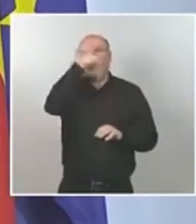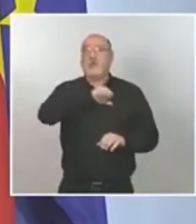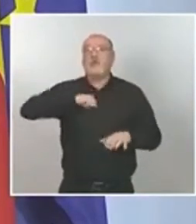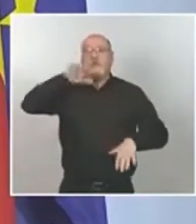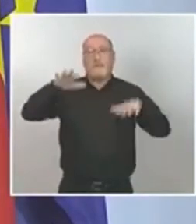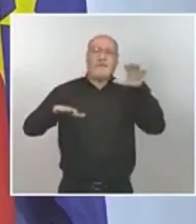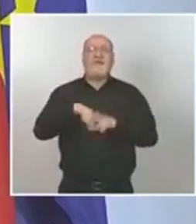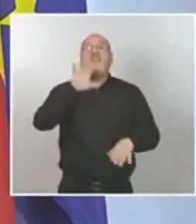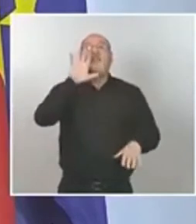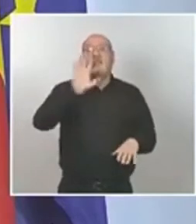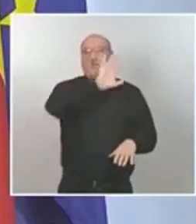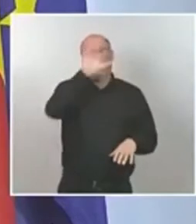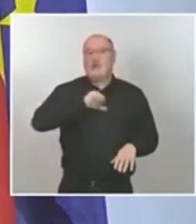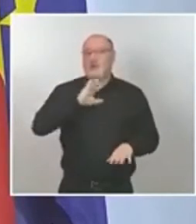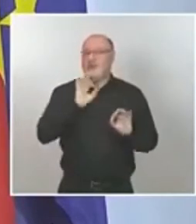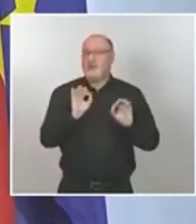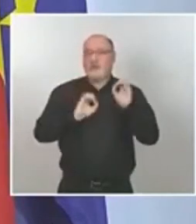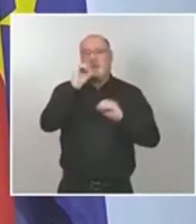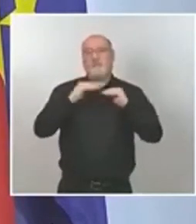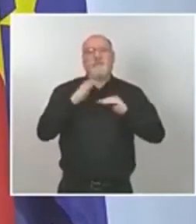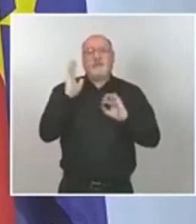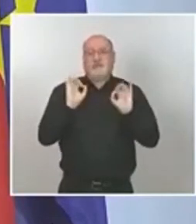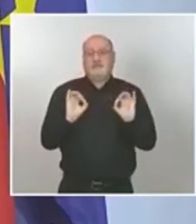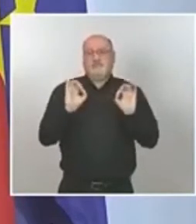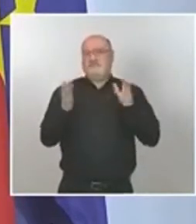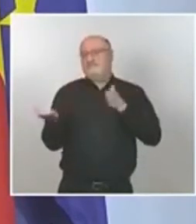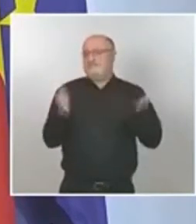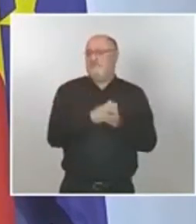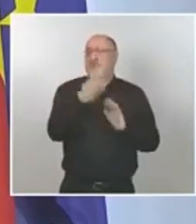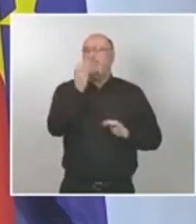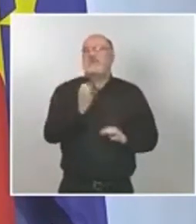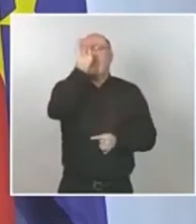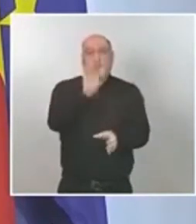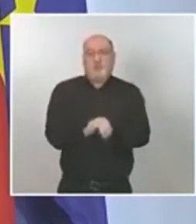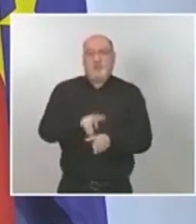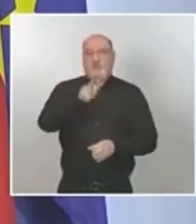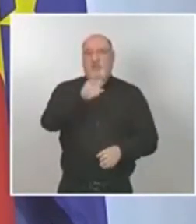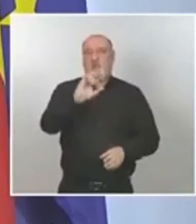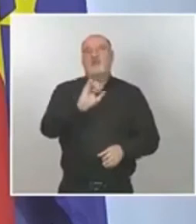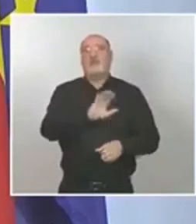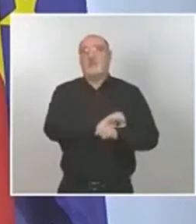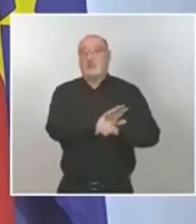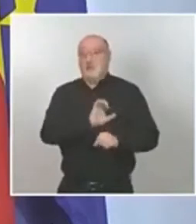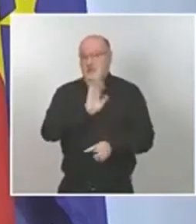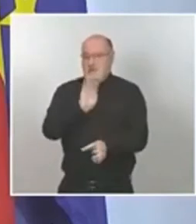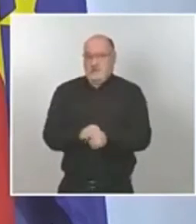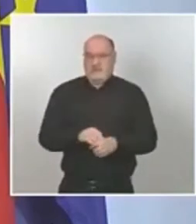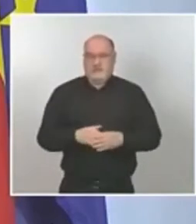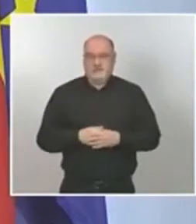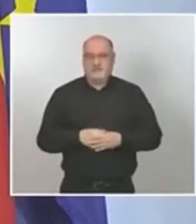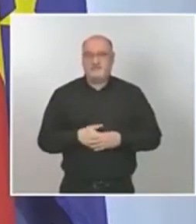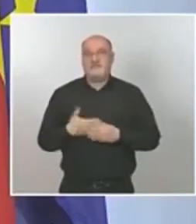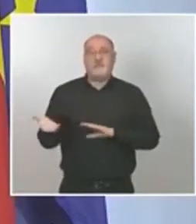comunidades en que este porcentaje está más bien alrededor del 30% por otro lado el número de fallecidos